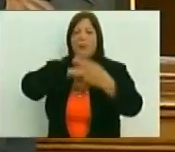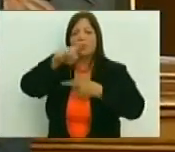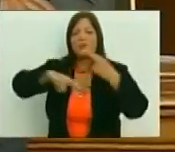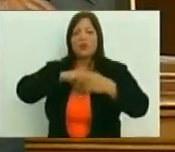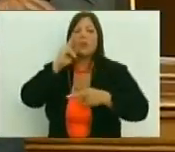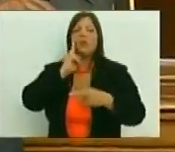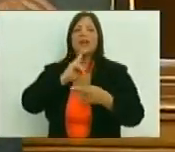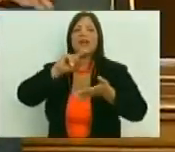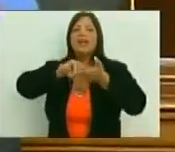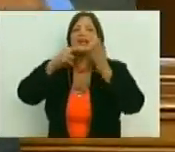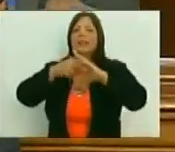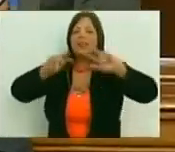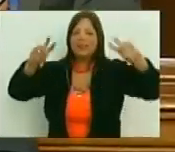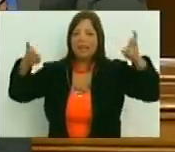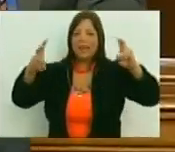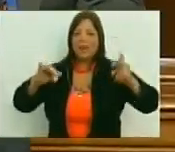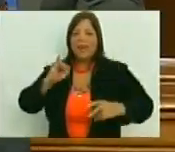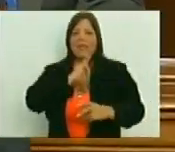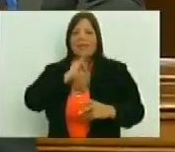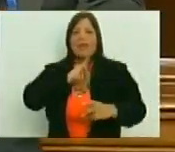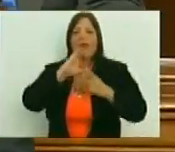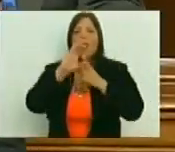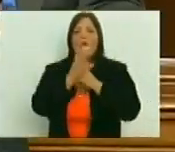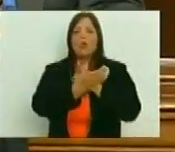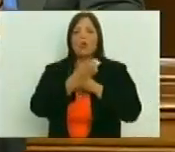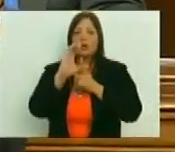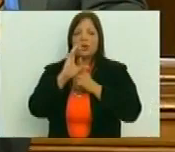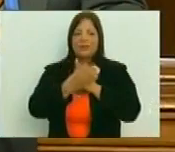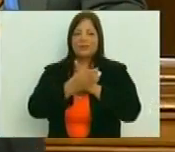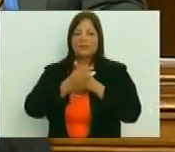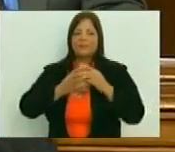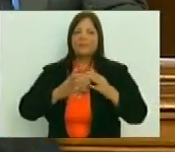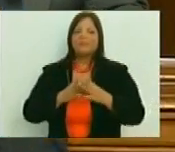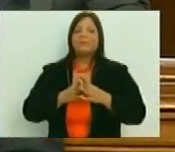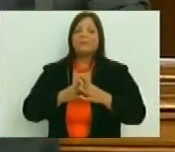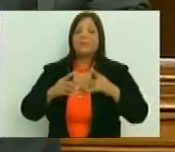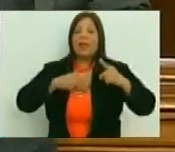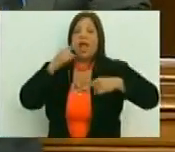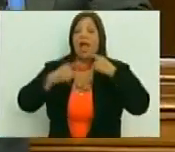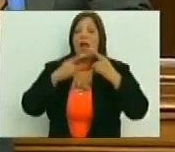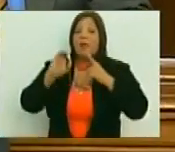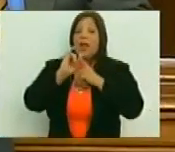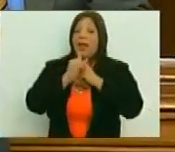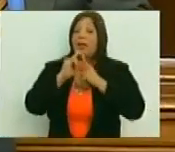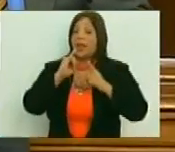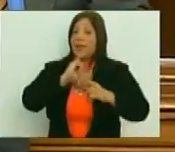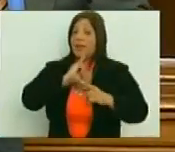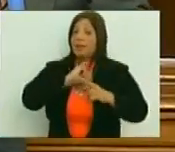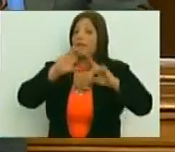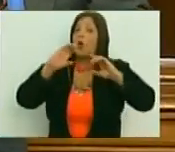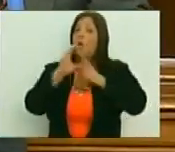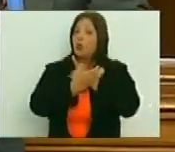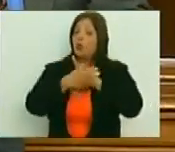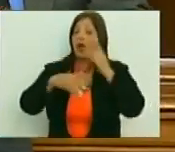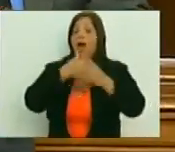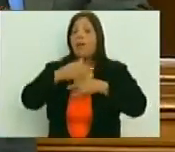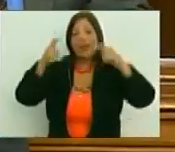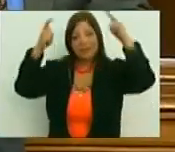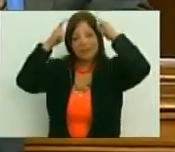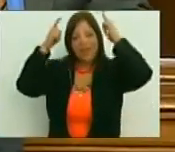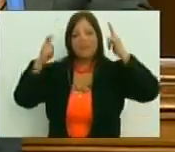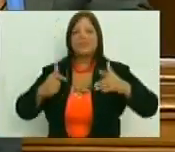bolivariana como lo es la identidad cultural. Hablar de identidad cultural es hablar de Chávez,